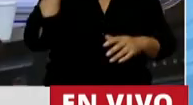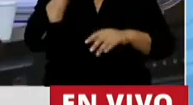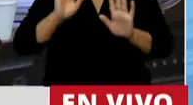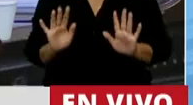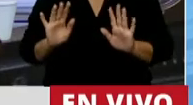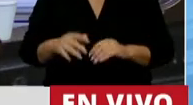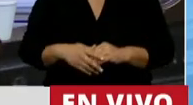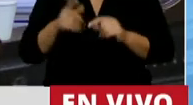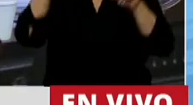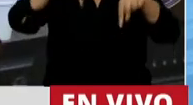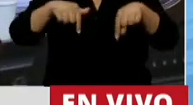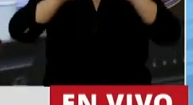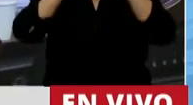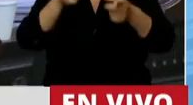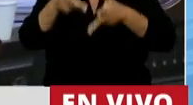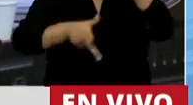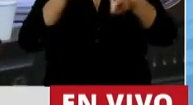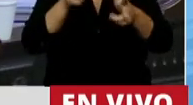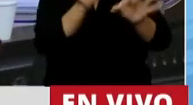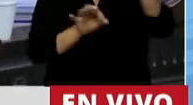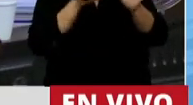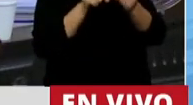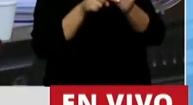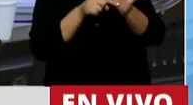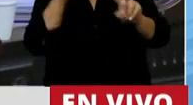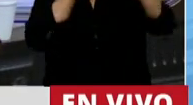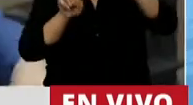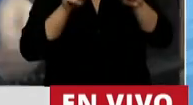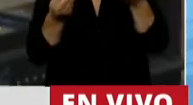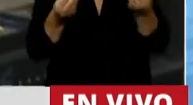Porque acá también se dijo, con este proyecto lo que buscamos